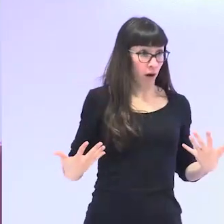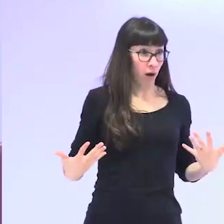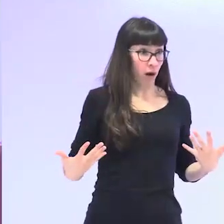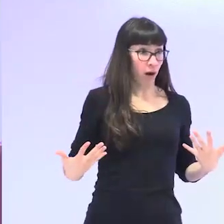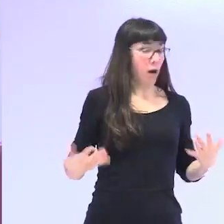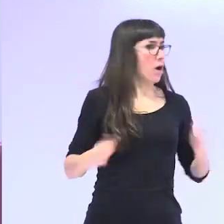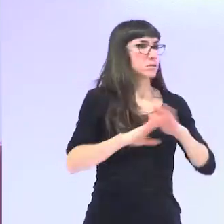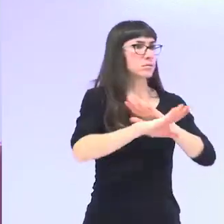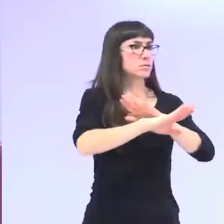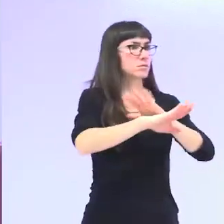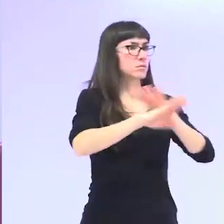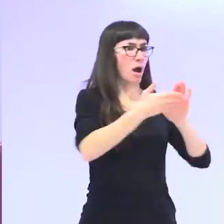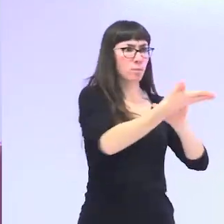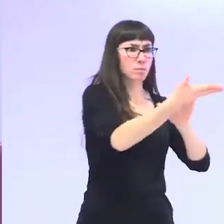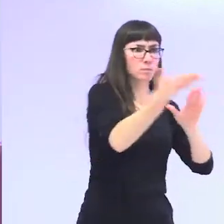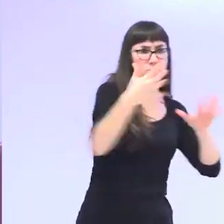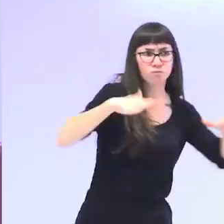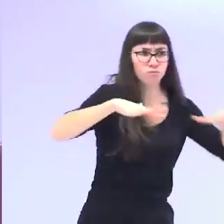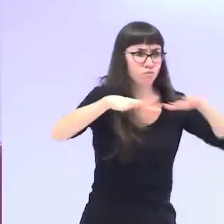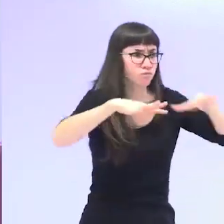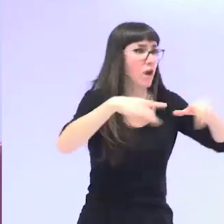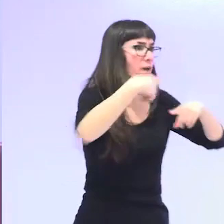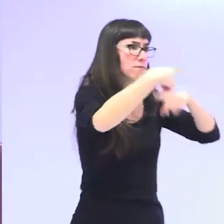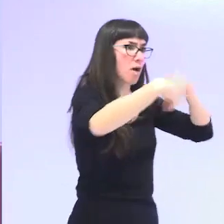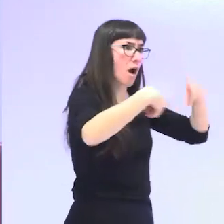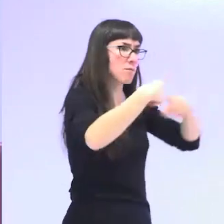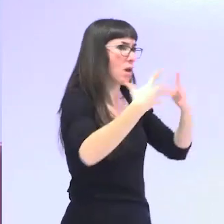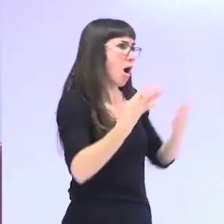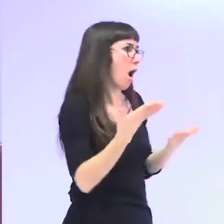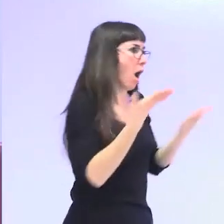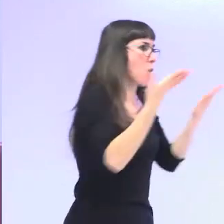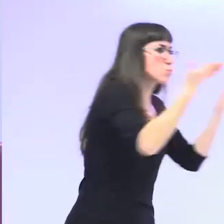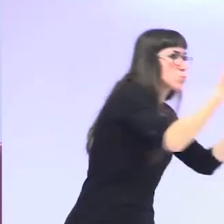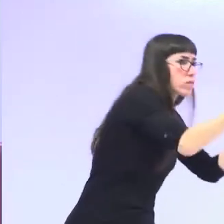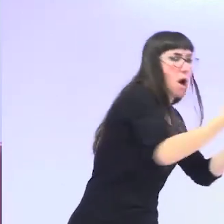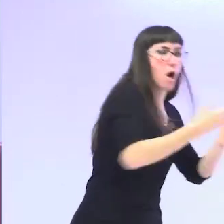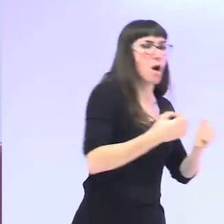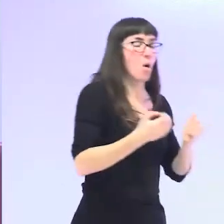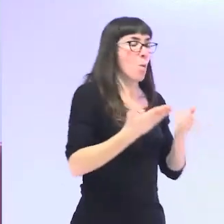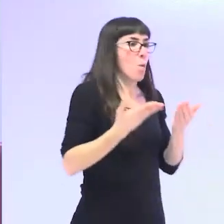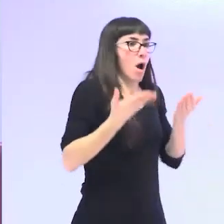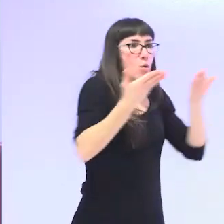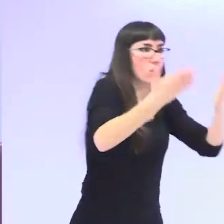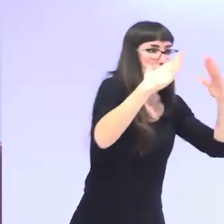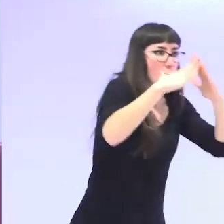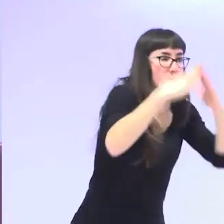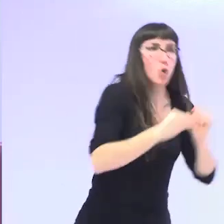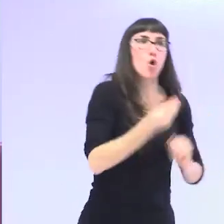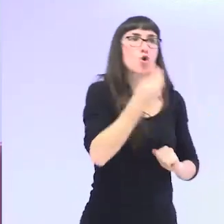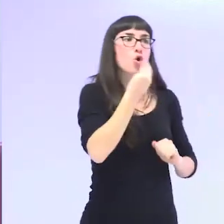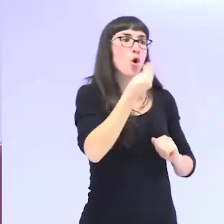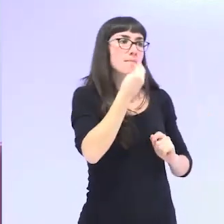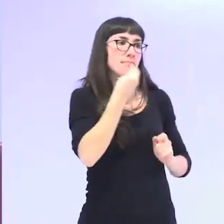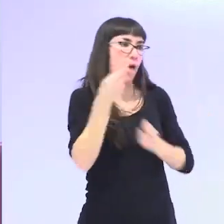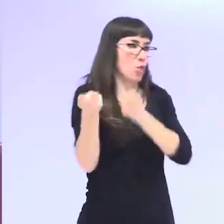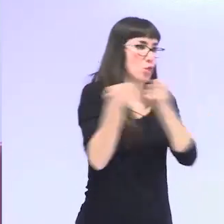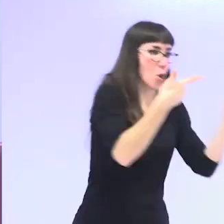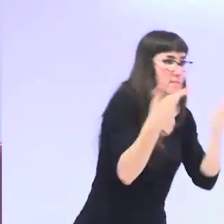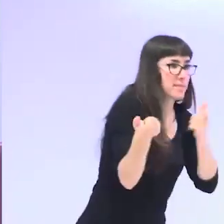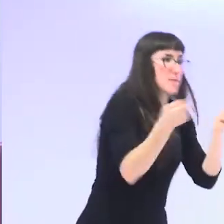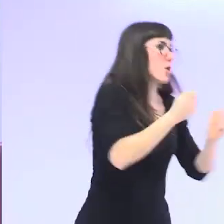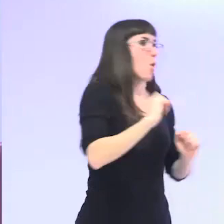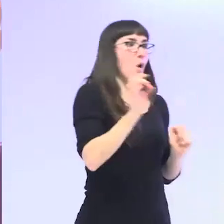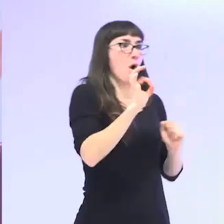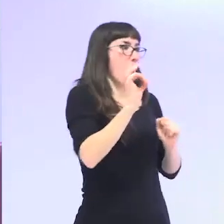del mundo inmediatamente la familia se pone hay que buscar ayuda a domicilio comida a domicilio ayuda un apoyo